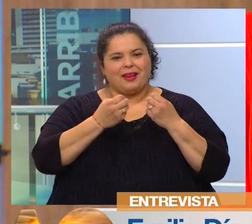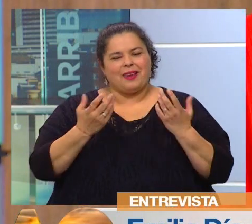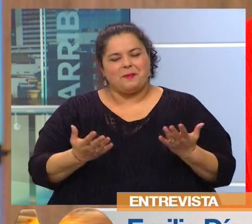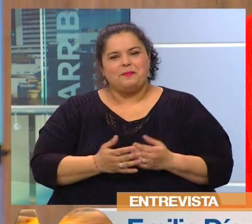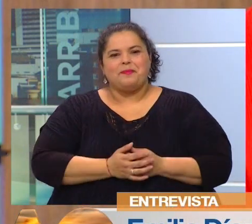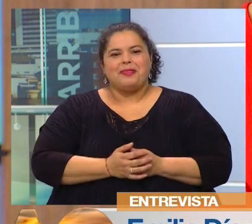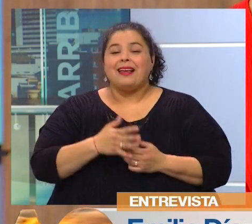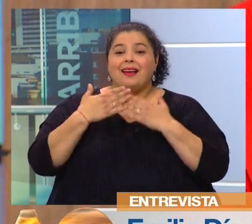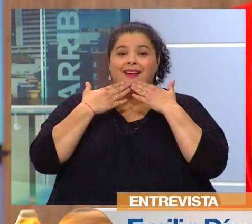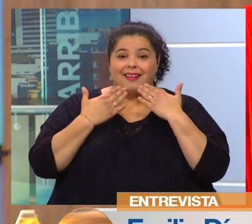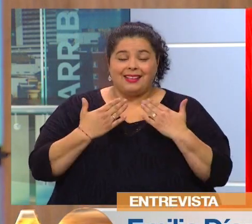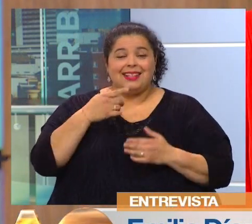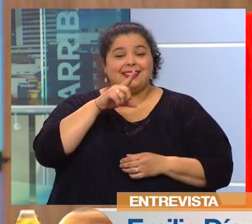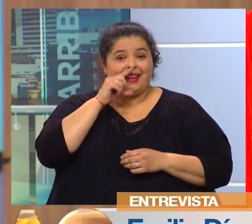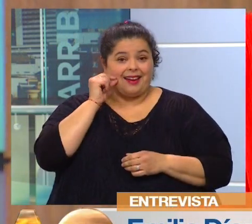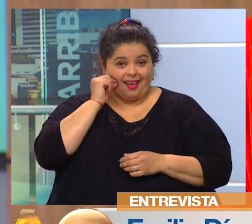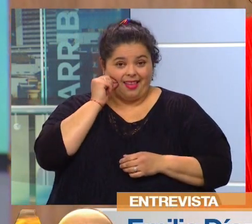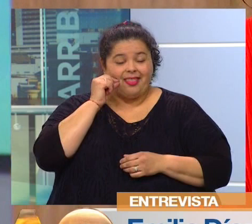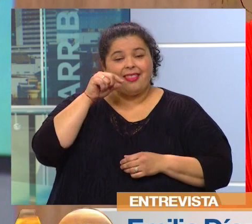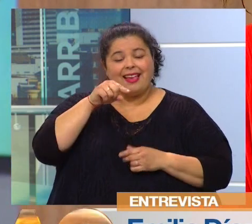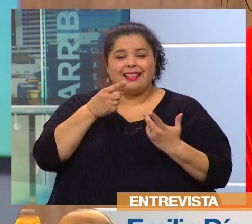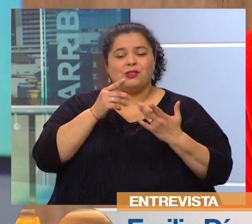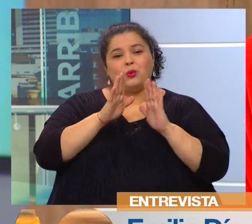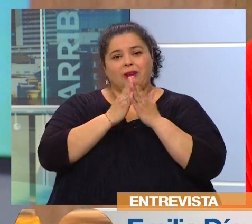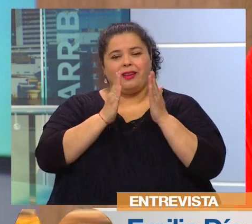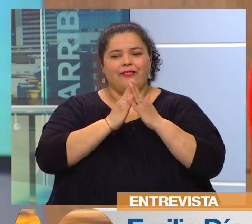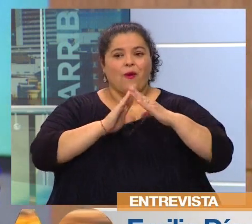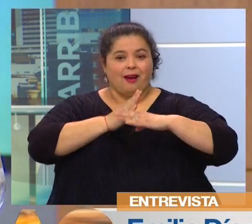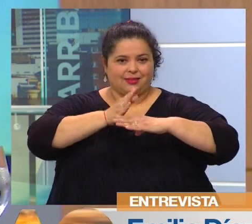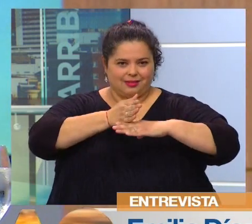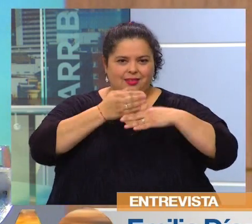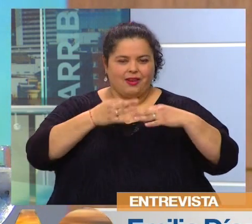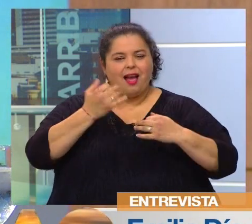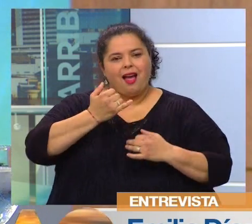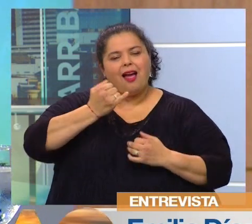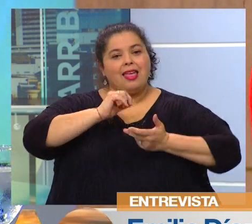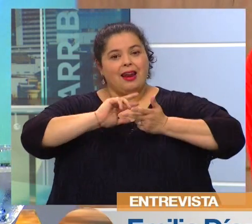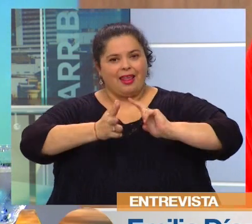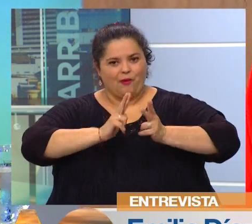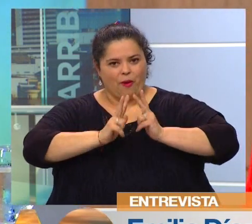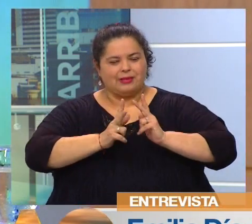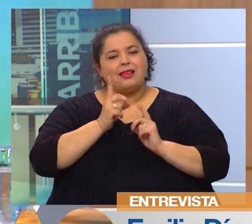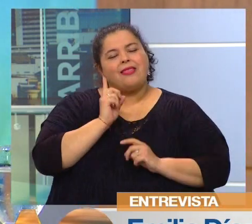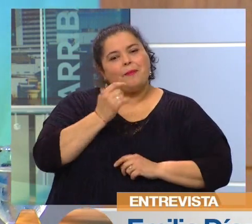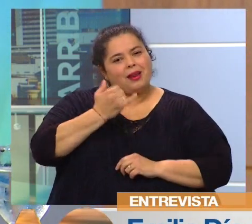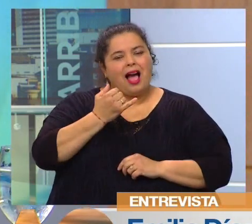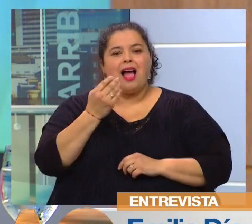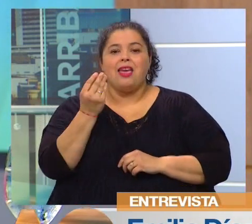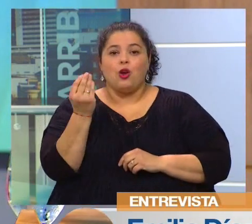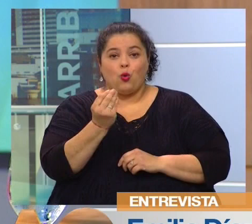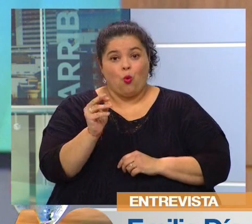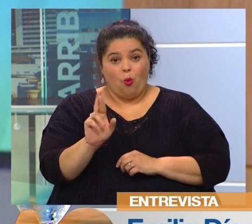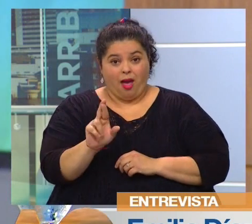a Nadia Carreras, un libro accesible que tiene lenguas de señas y tiene también un código QR a través